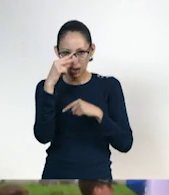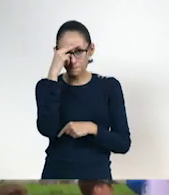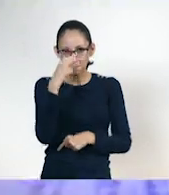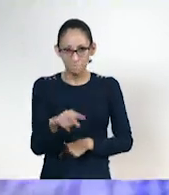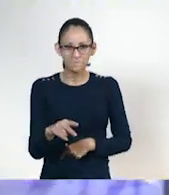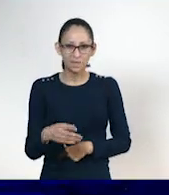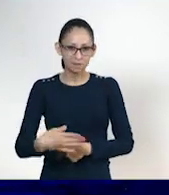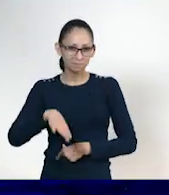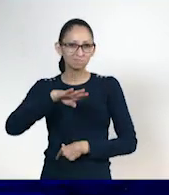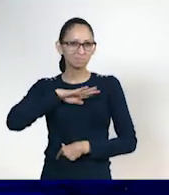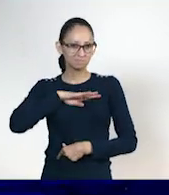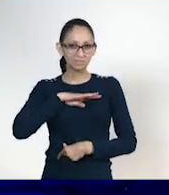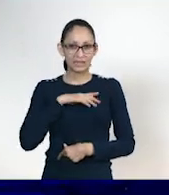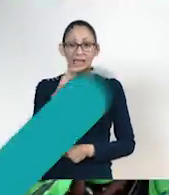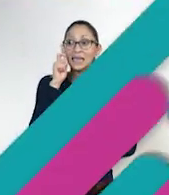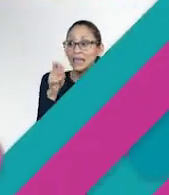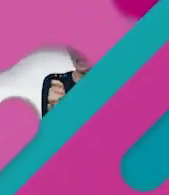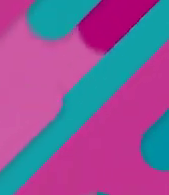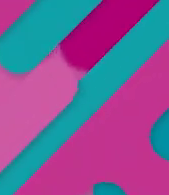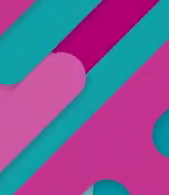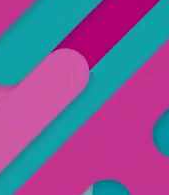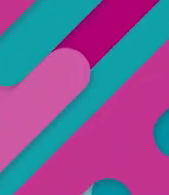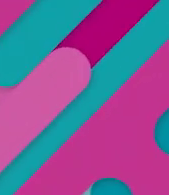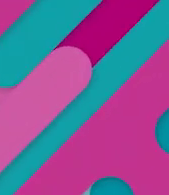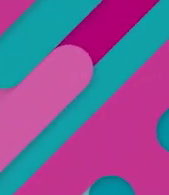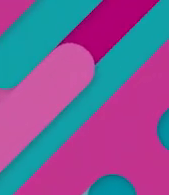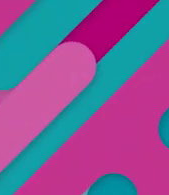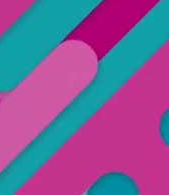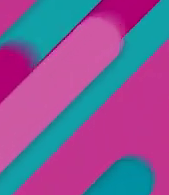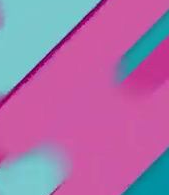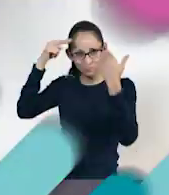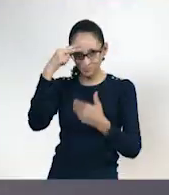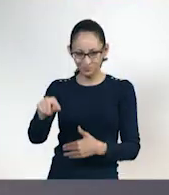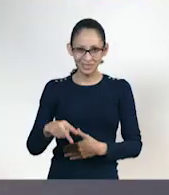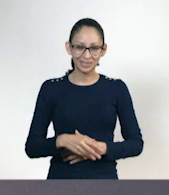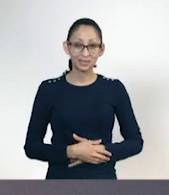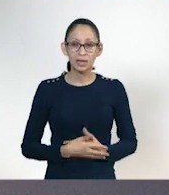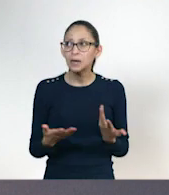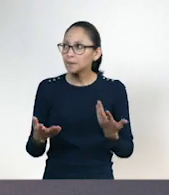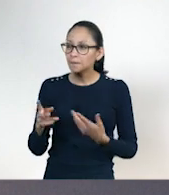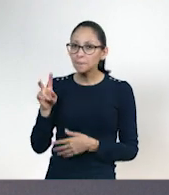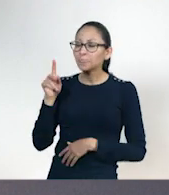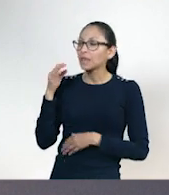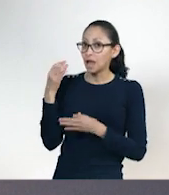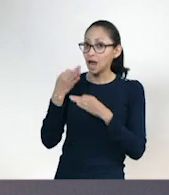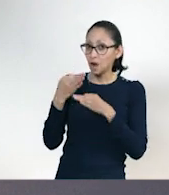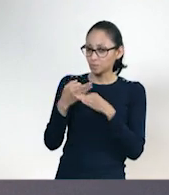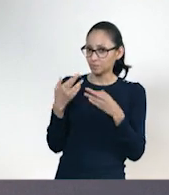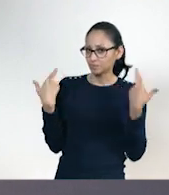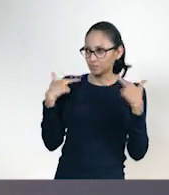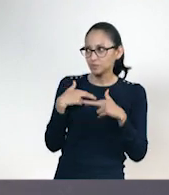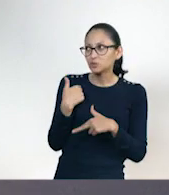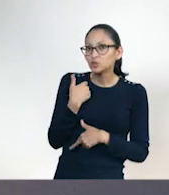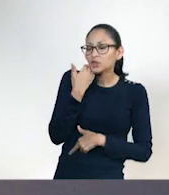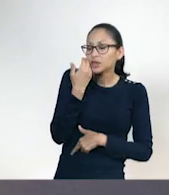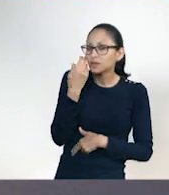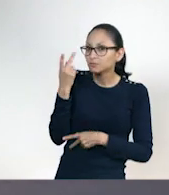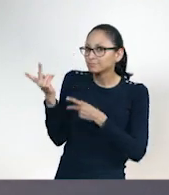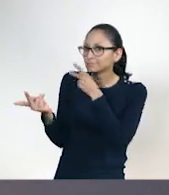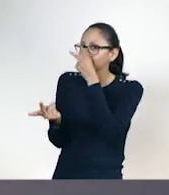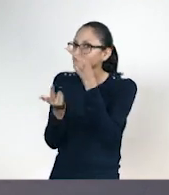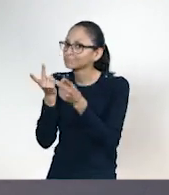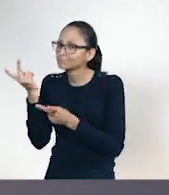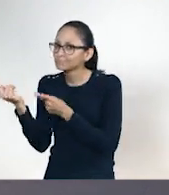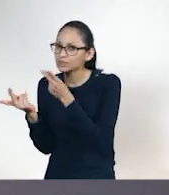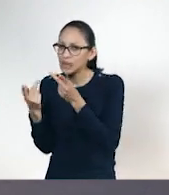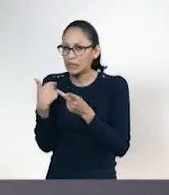próximas justas deportivas. ¡Vamos México! Profesor, ha llegado la hora del preguntón y es momento de saber